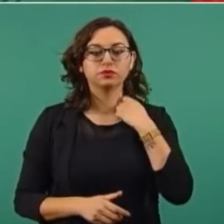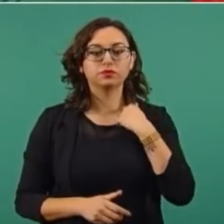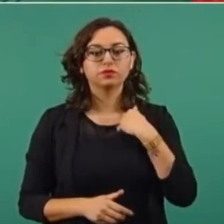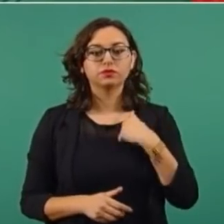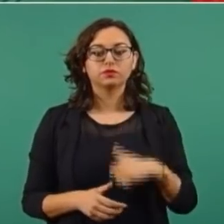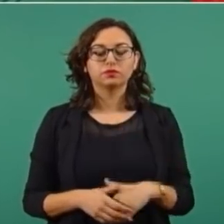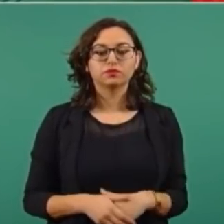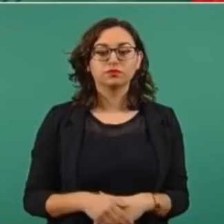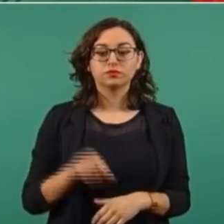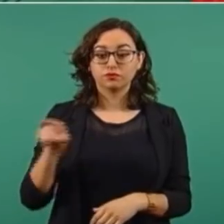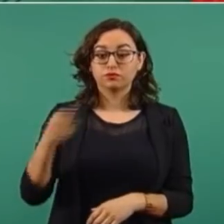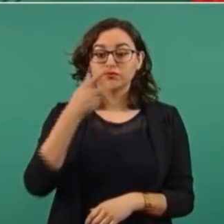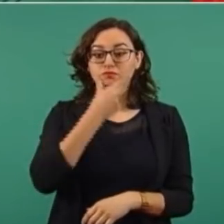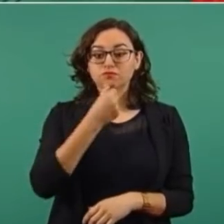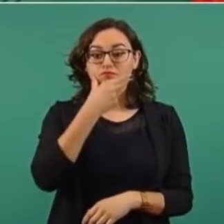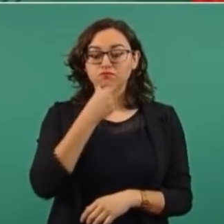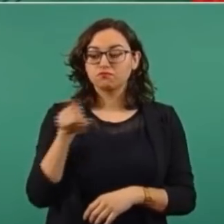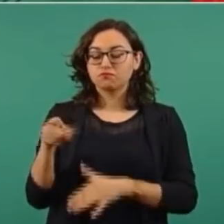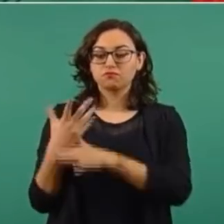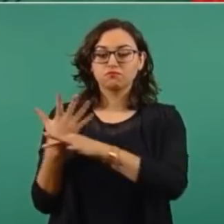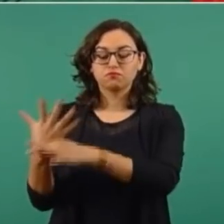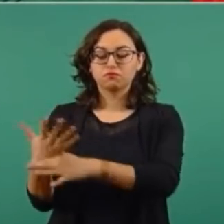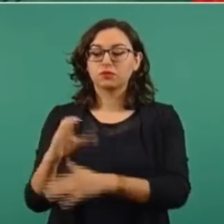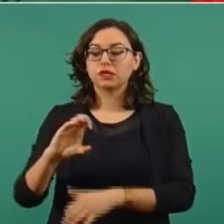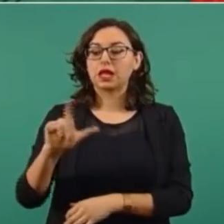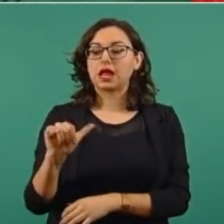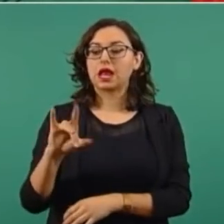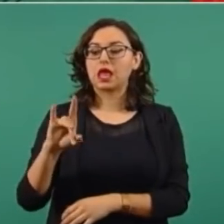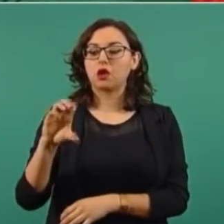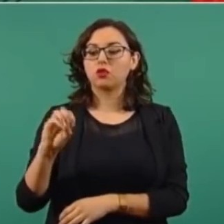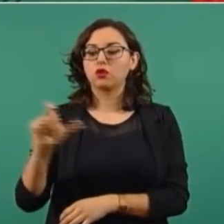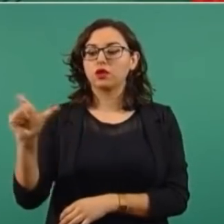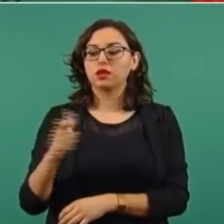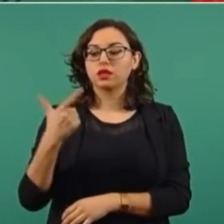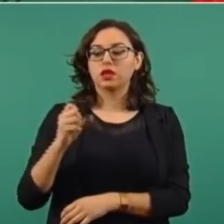Miren lo que decía Claudio X. González